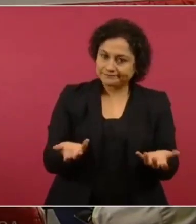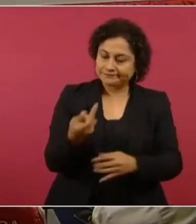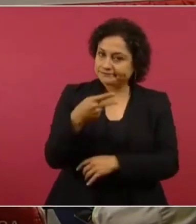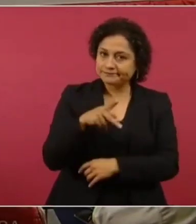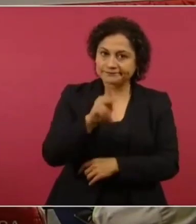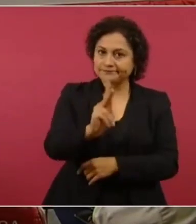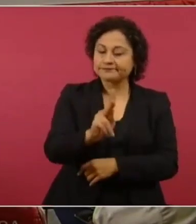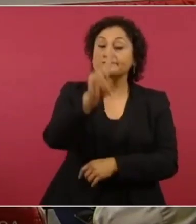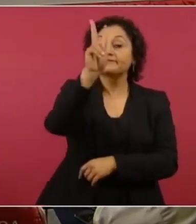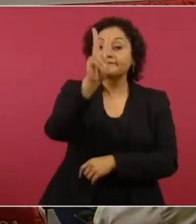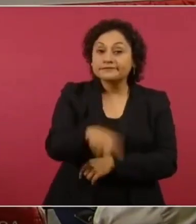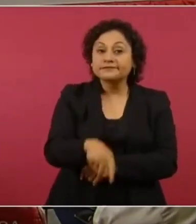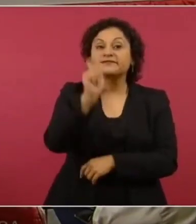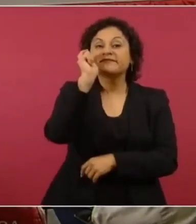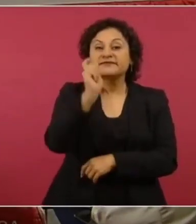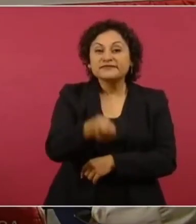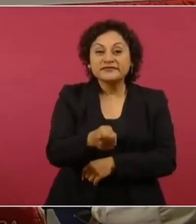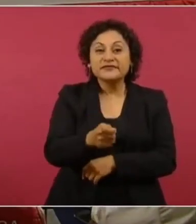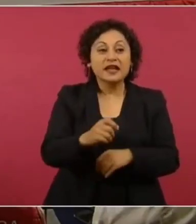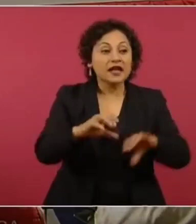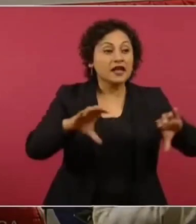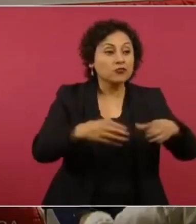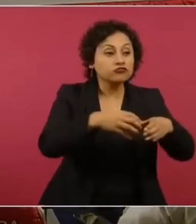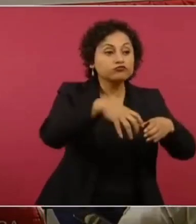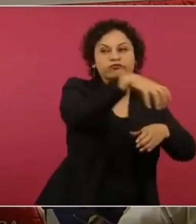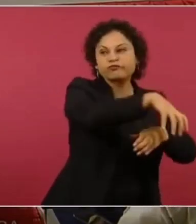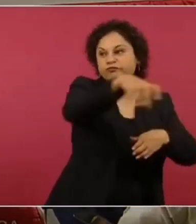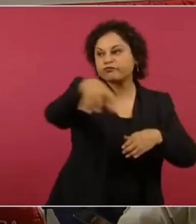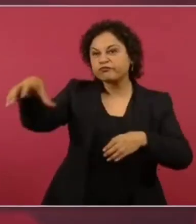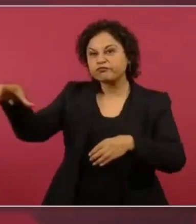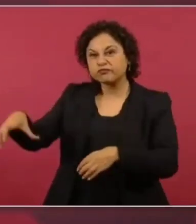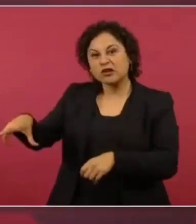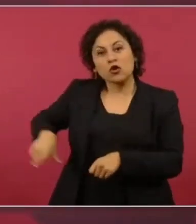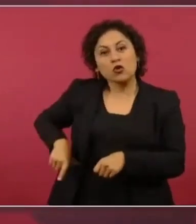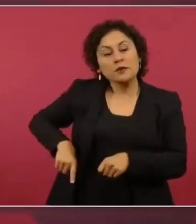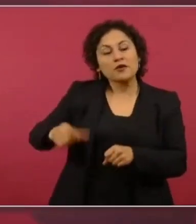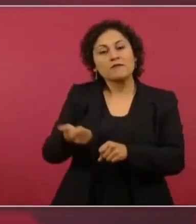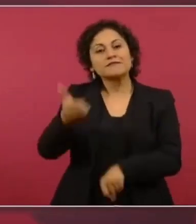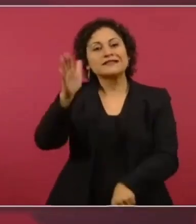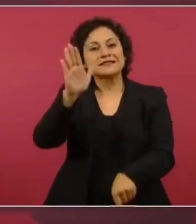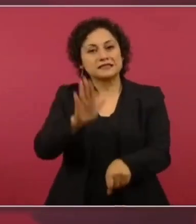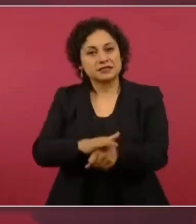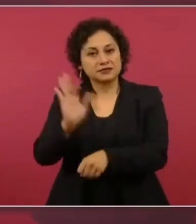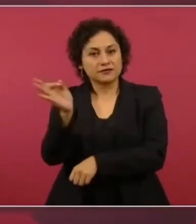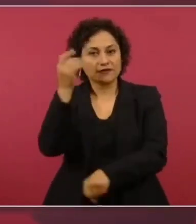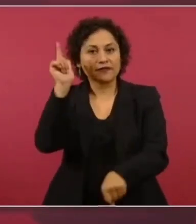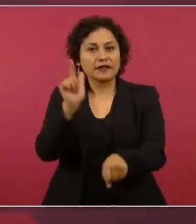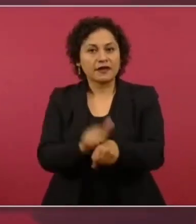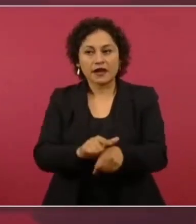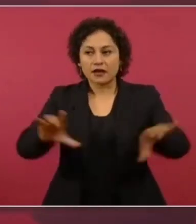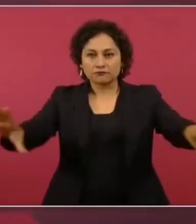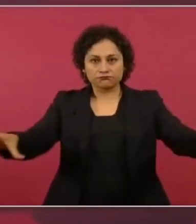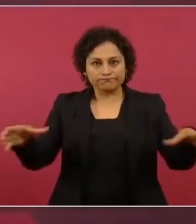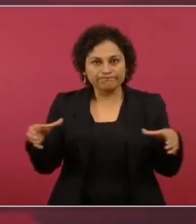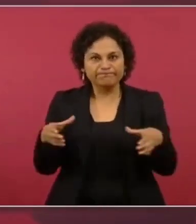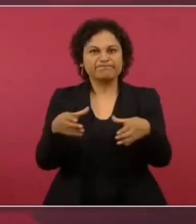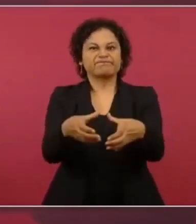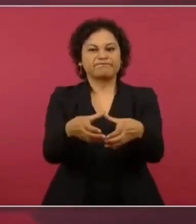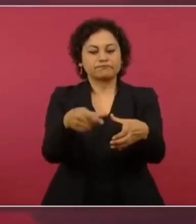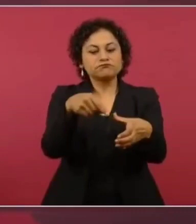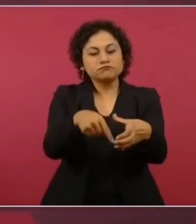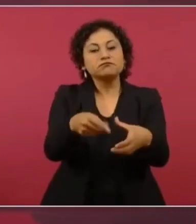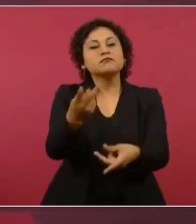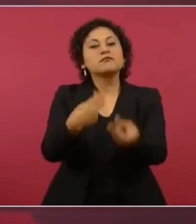esta reducción en la obesa burocracia de la Administración Pública Federal se traducirá en un ahorro